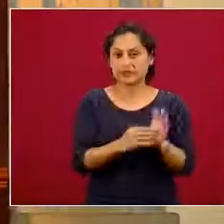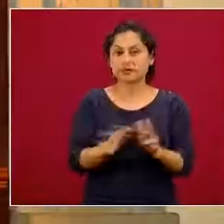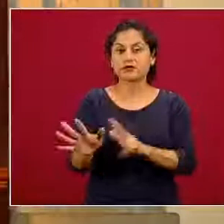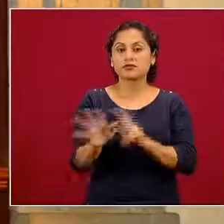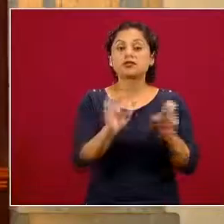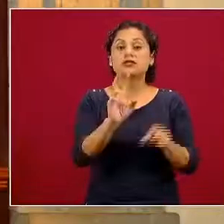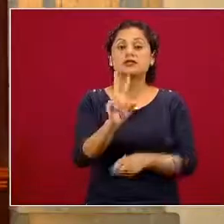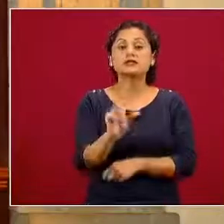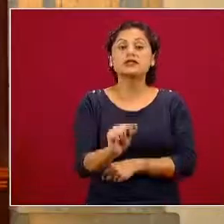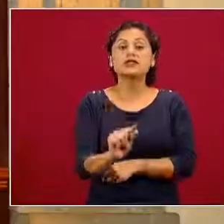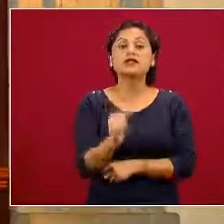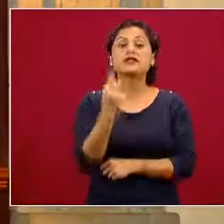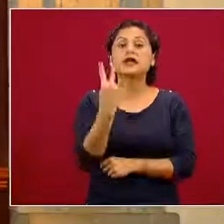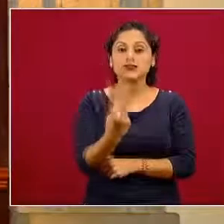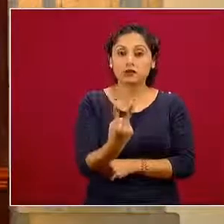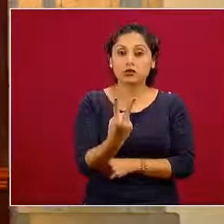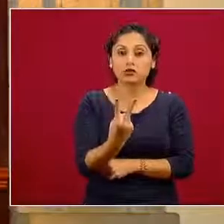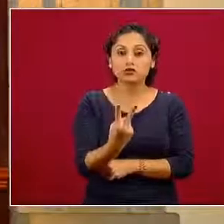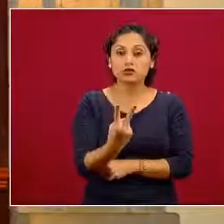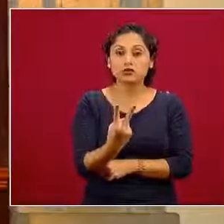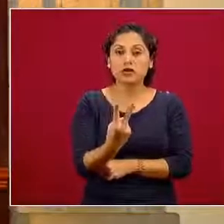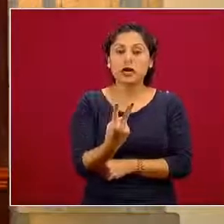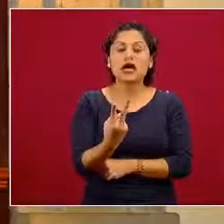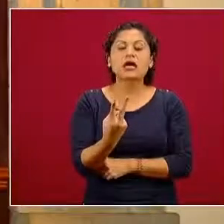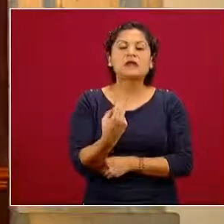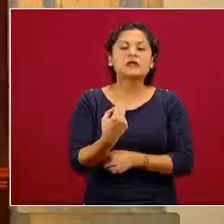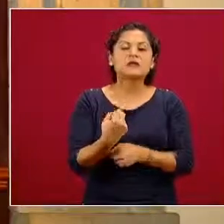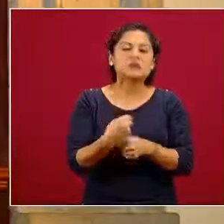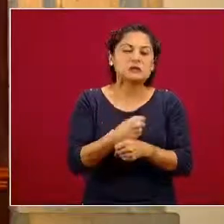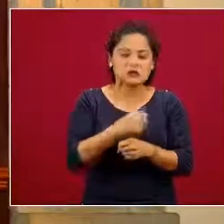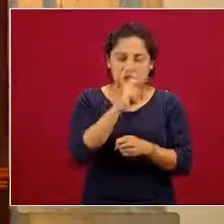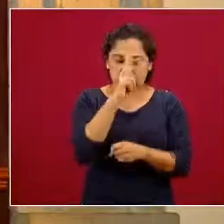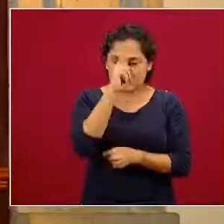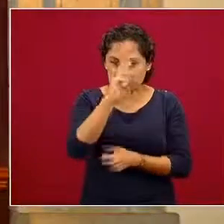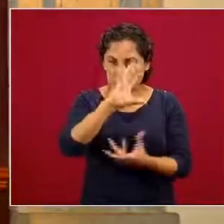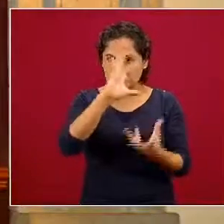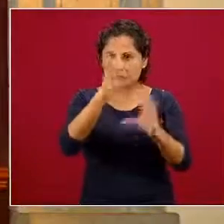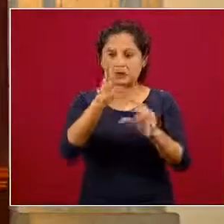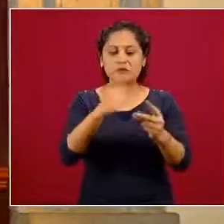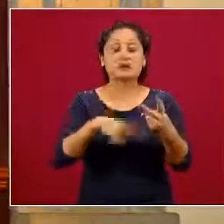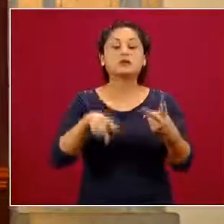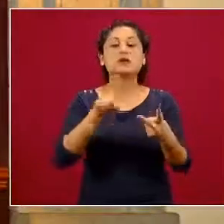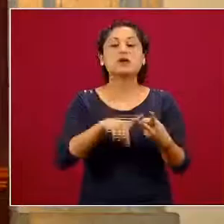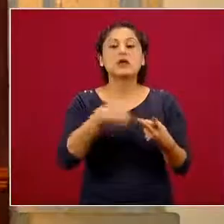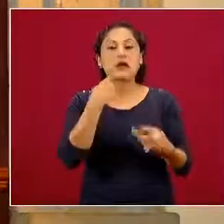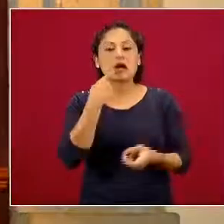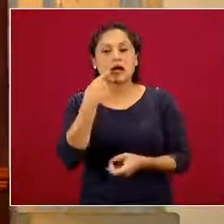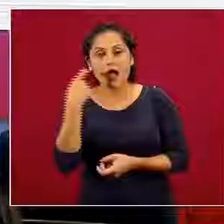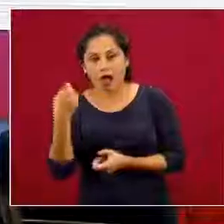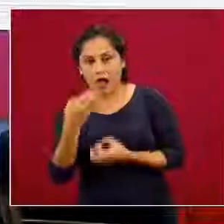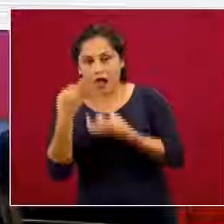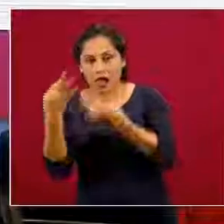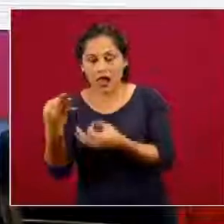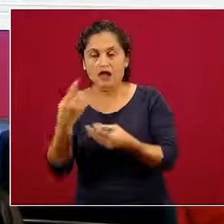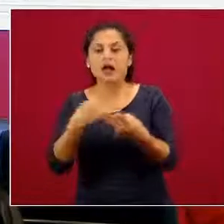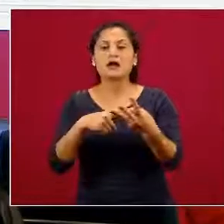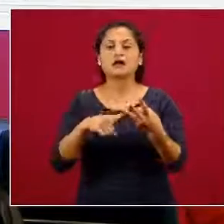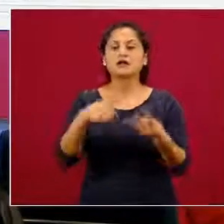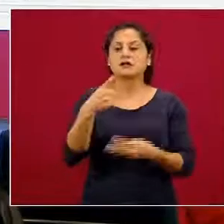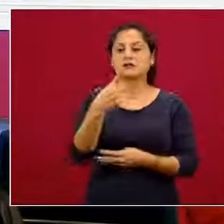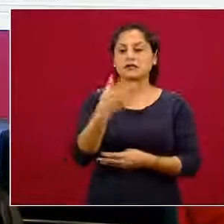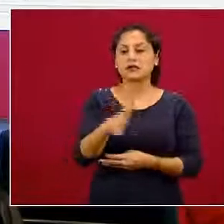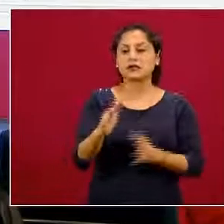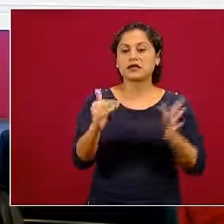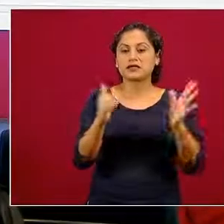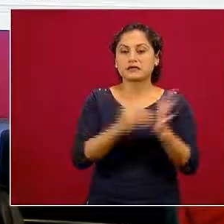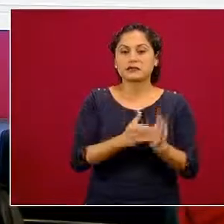tienen problemas de violencia, más de 11 mil de sustancias, casi 10 mil de depresión, seguido de